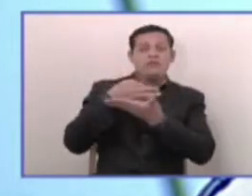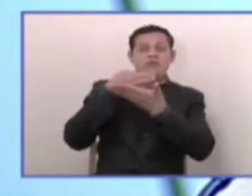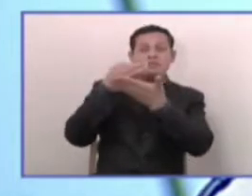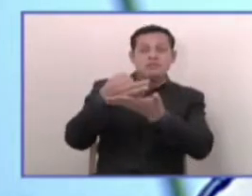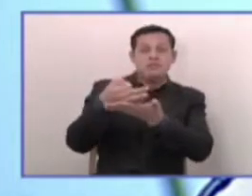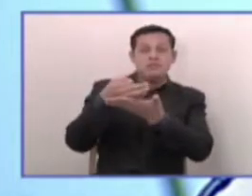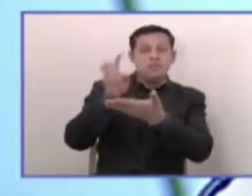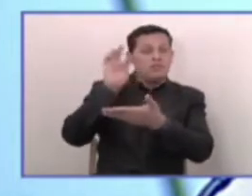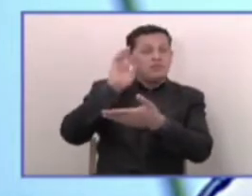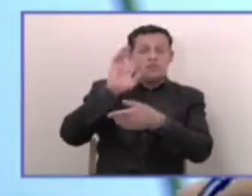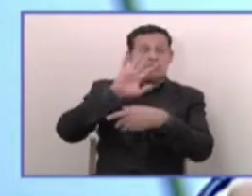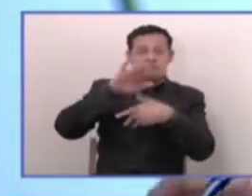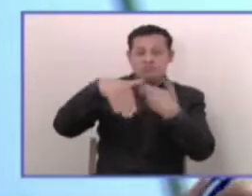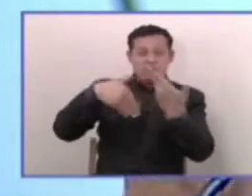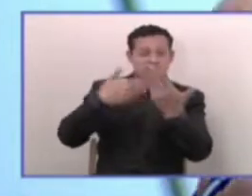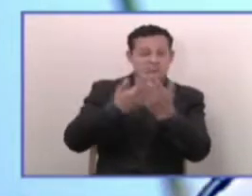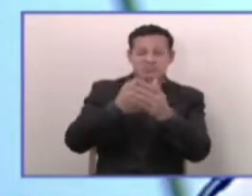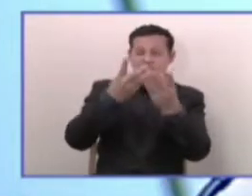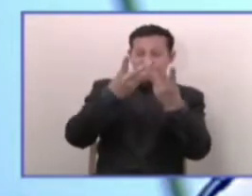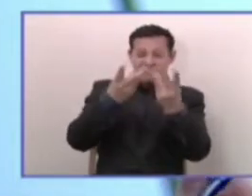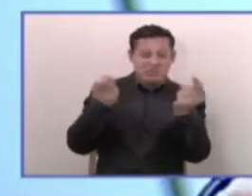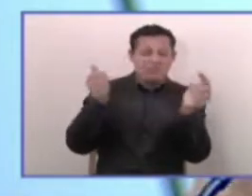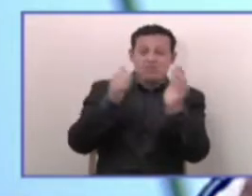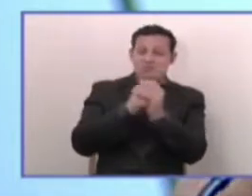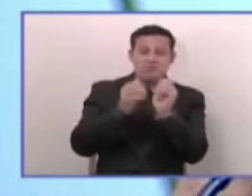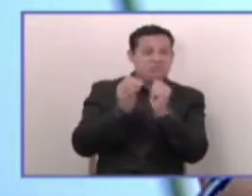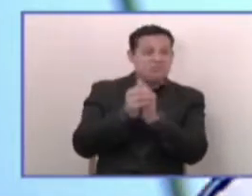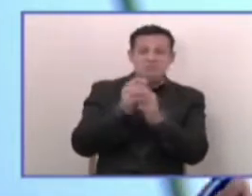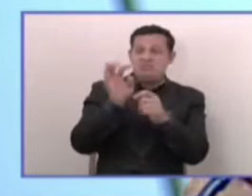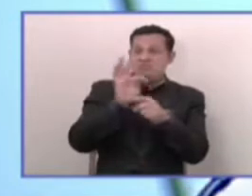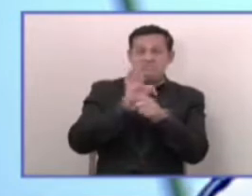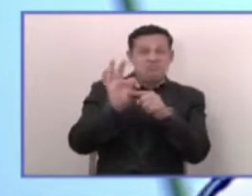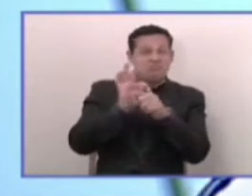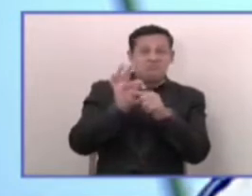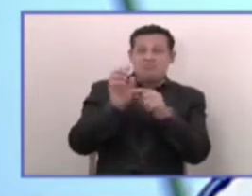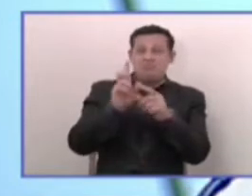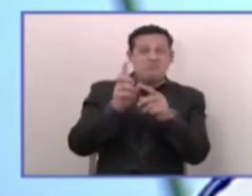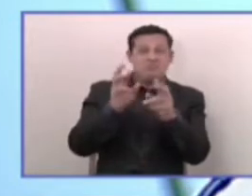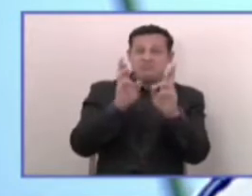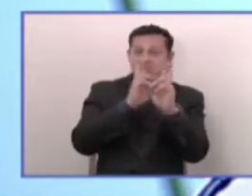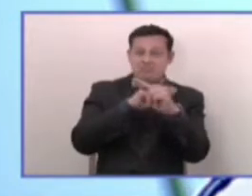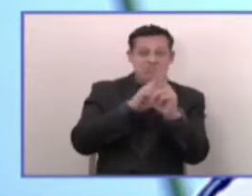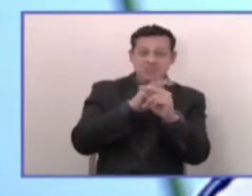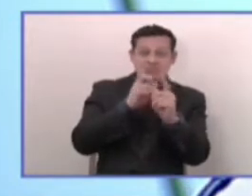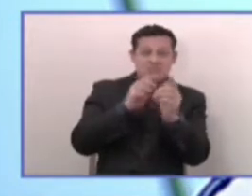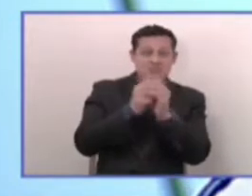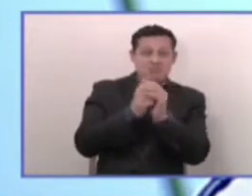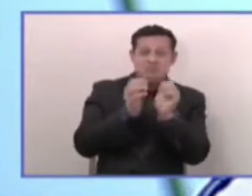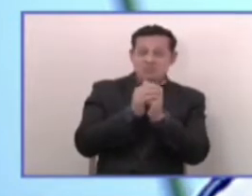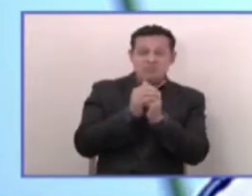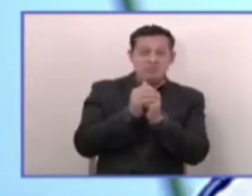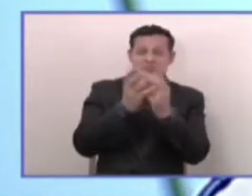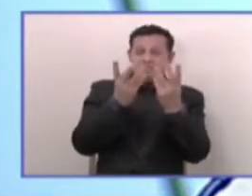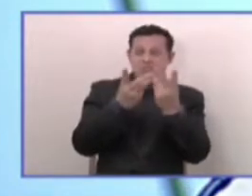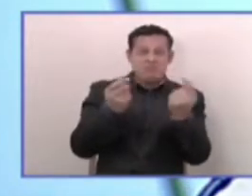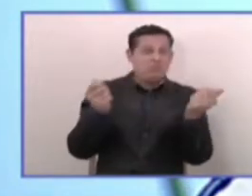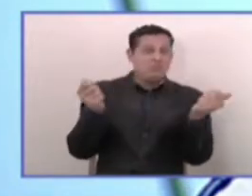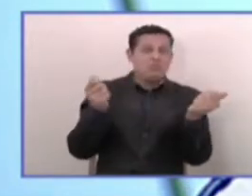Es decir, no toca en esencia el problema. Estas reformas no tocan la esencia del problema.